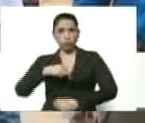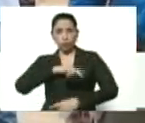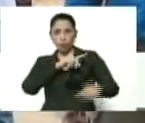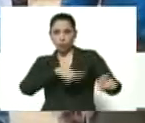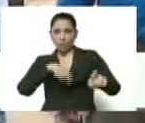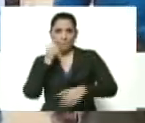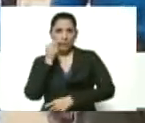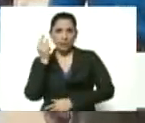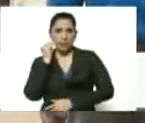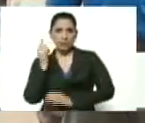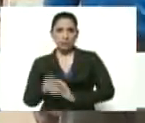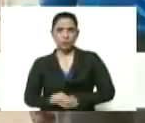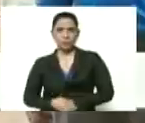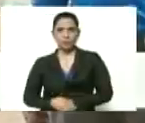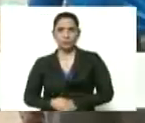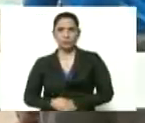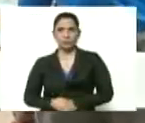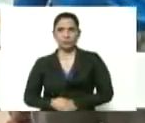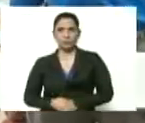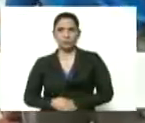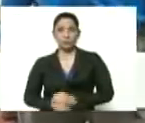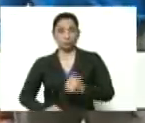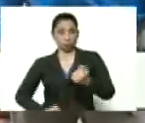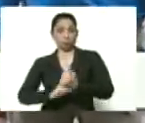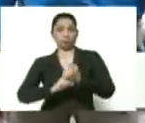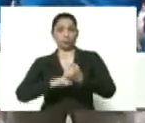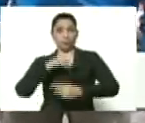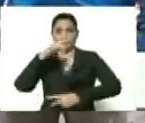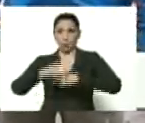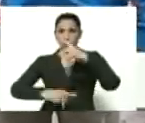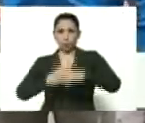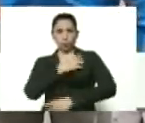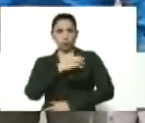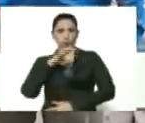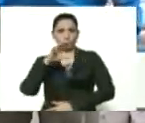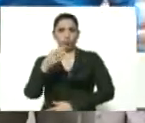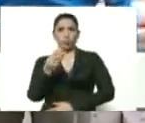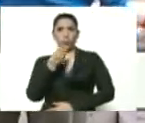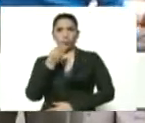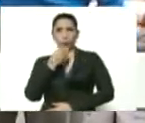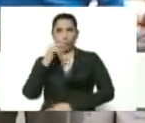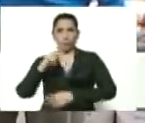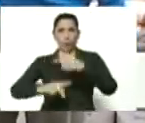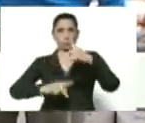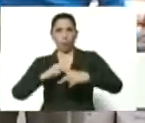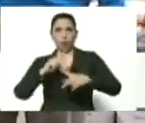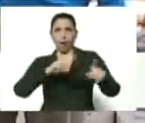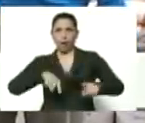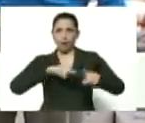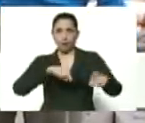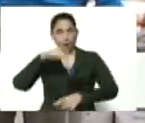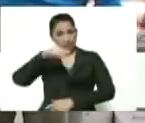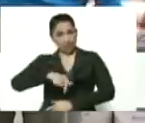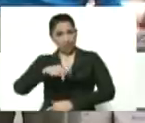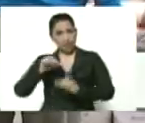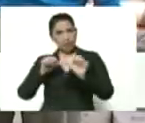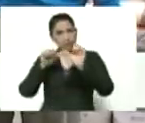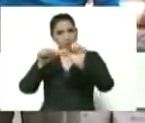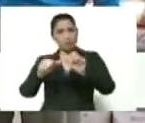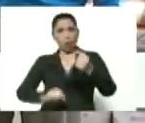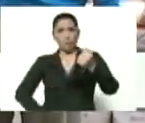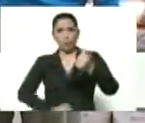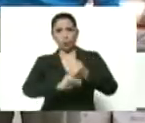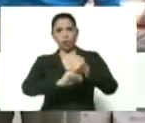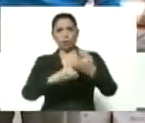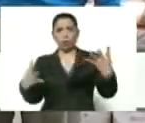campesinas, vendrán a servir de base para la construcción de la soberanía productiva y agrícola. Desde acá, seguimos aportando